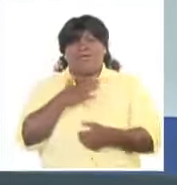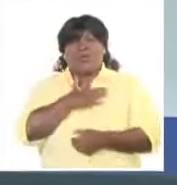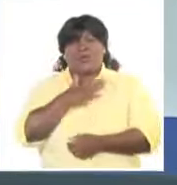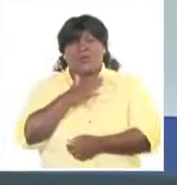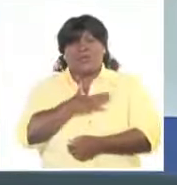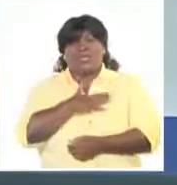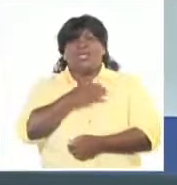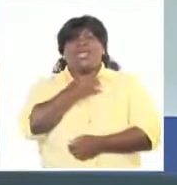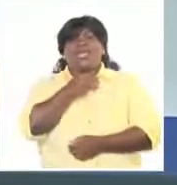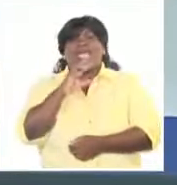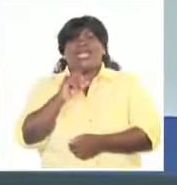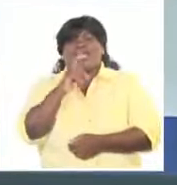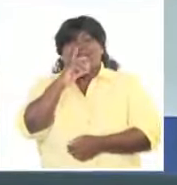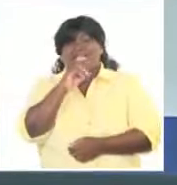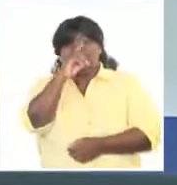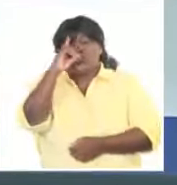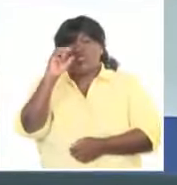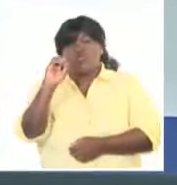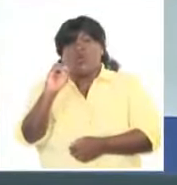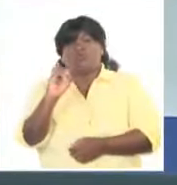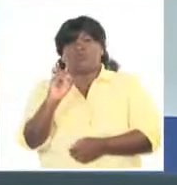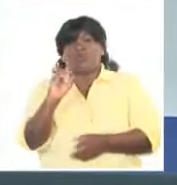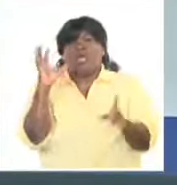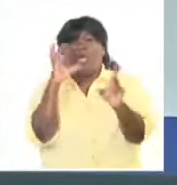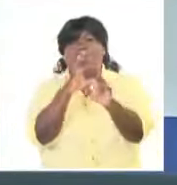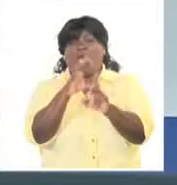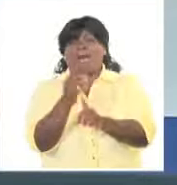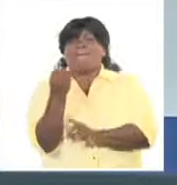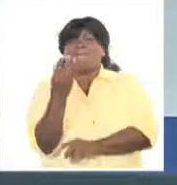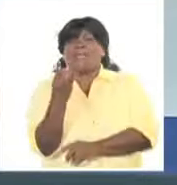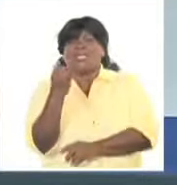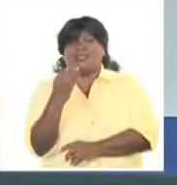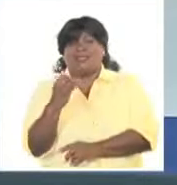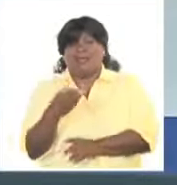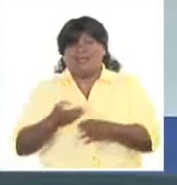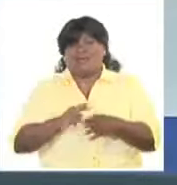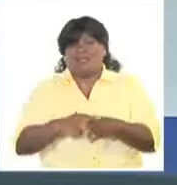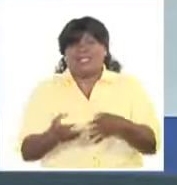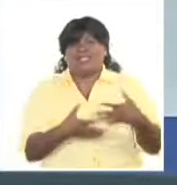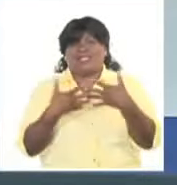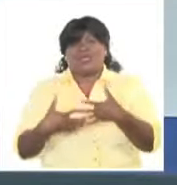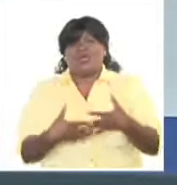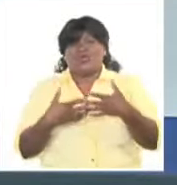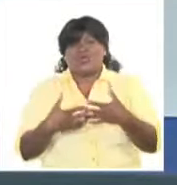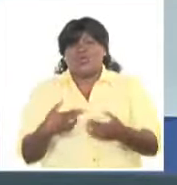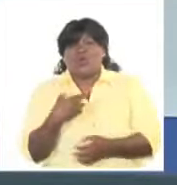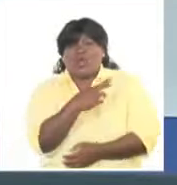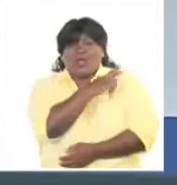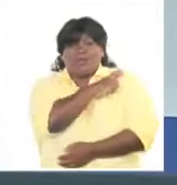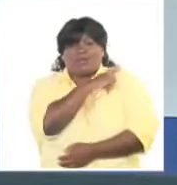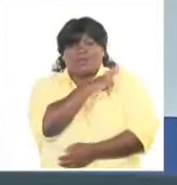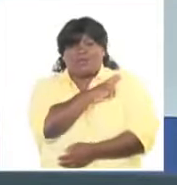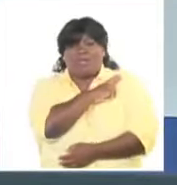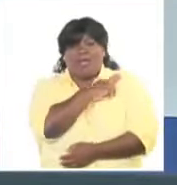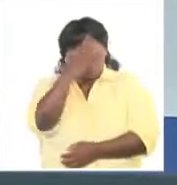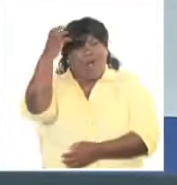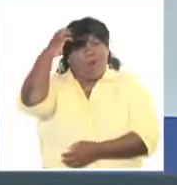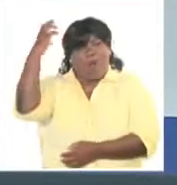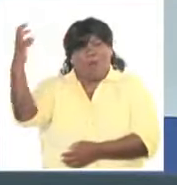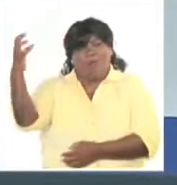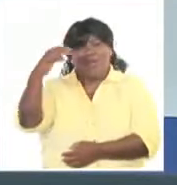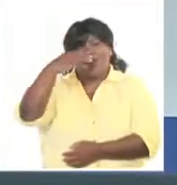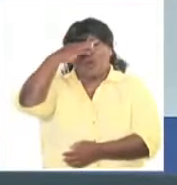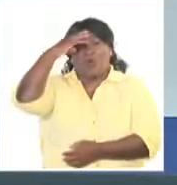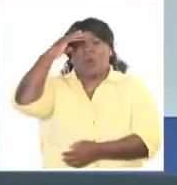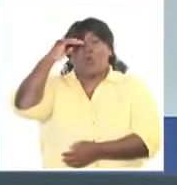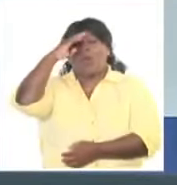Soberón Guzmán, criticó las mentiras y el cinismo con que el representante de Estados Unidos responsabilizó al gobierno cubano por los impactos